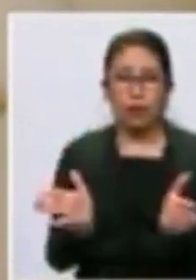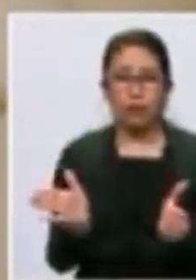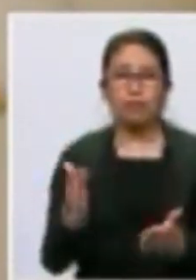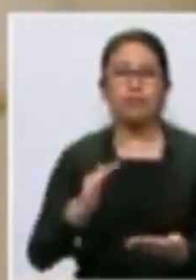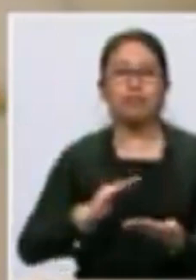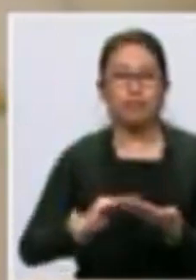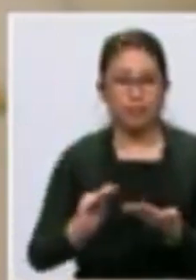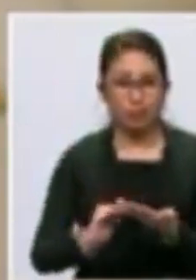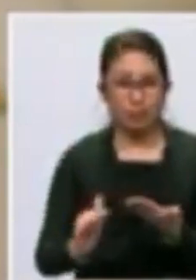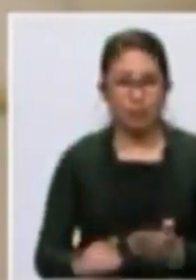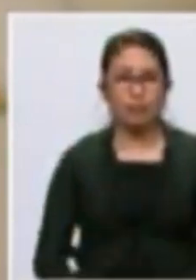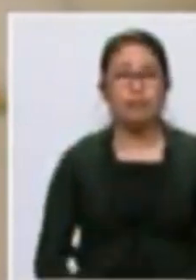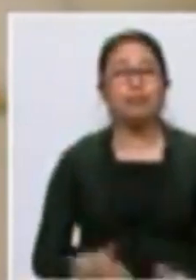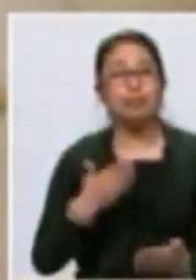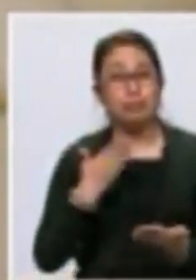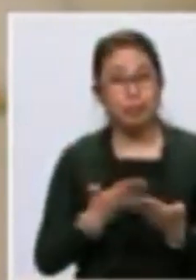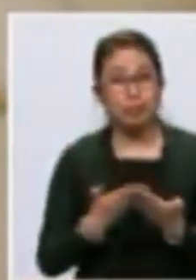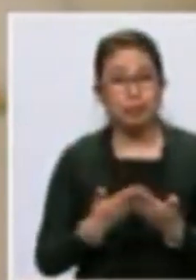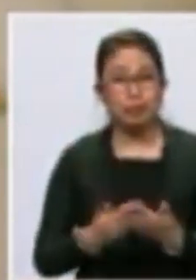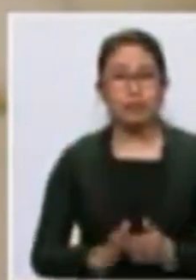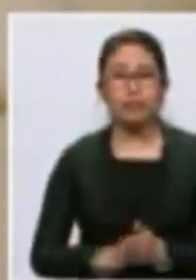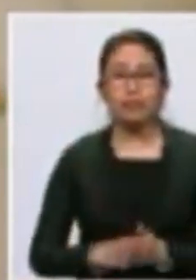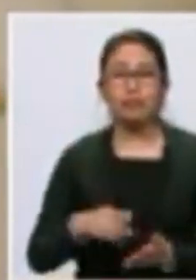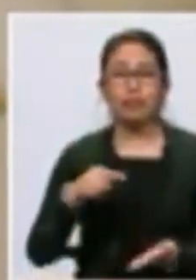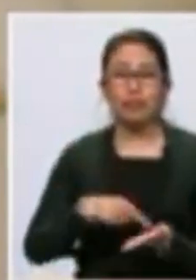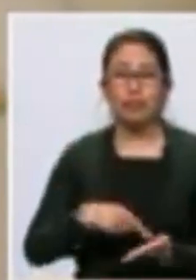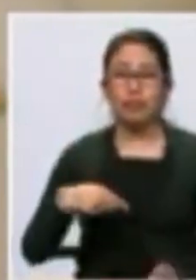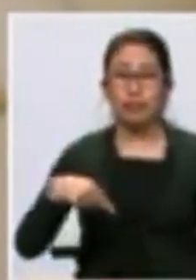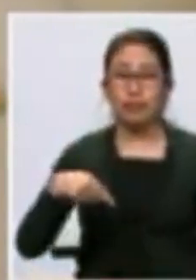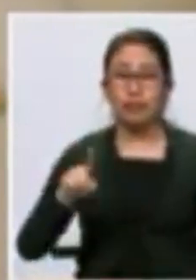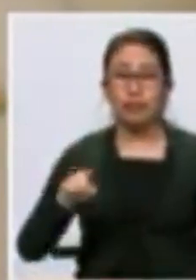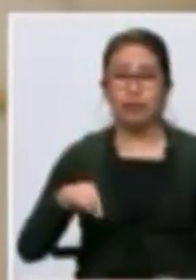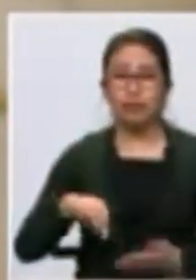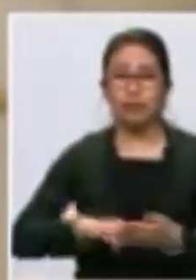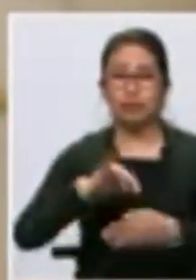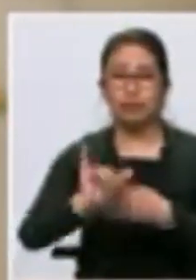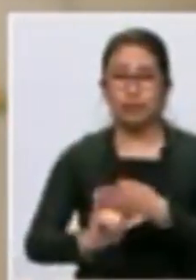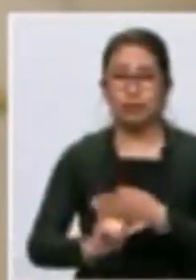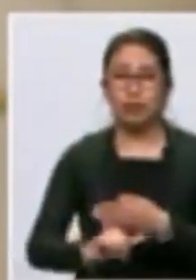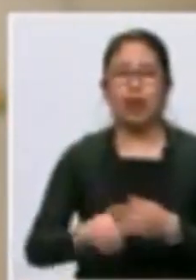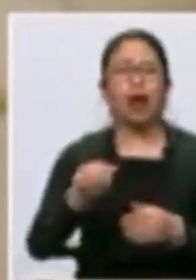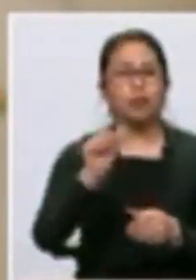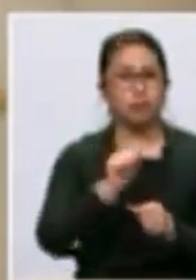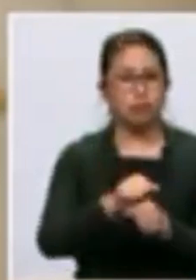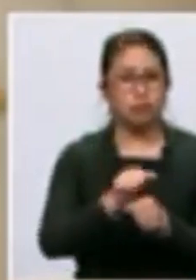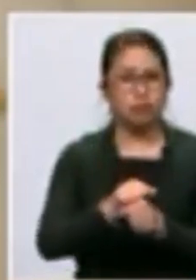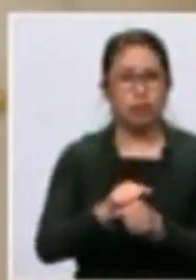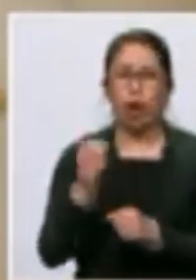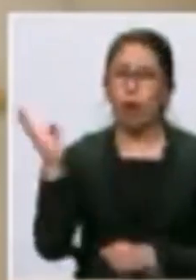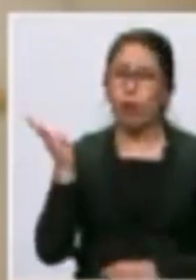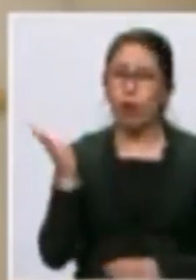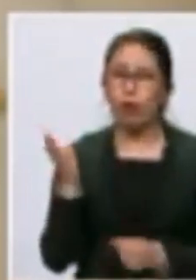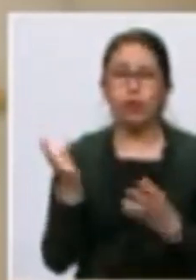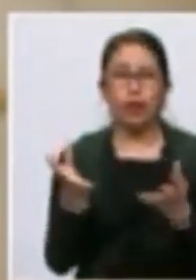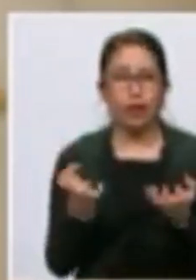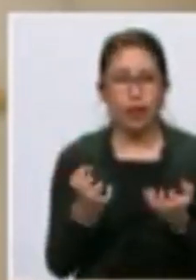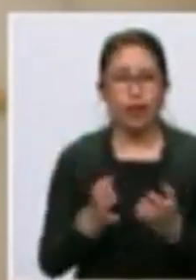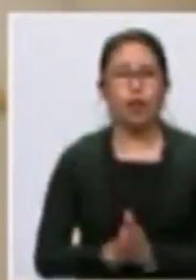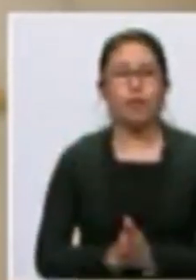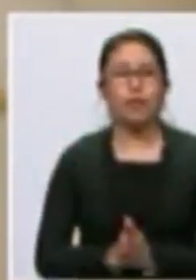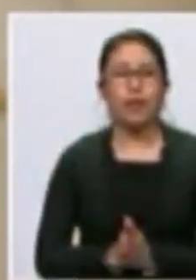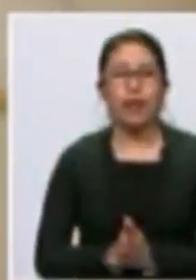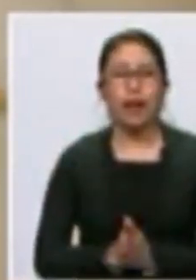disculpas. Bien, este primero de mayo, además de hablar de trabajo y de los bonos, quiero hablarles, si me